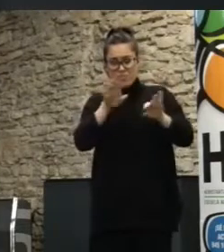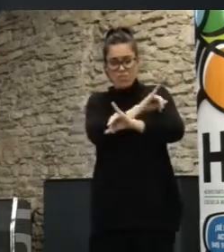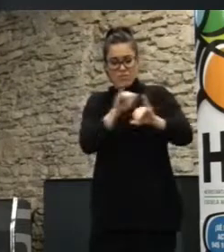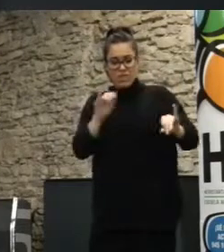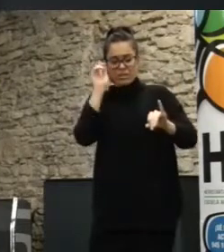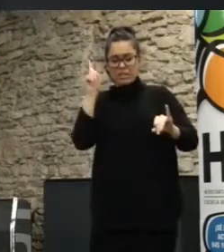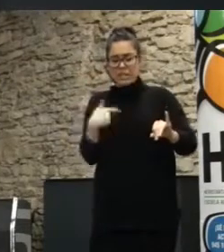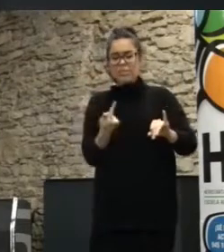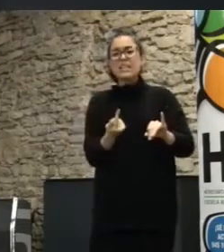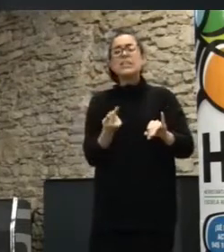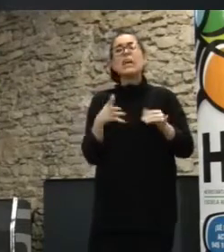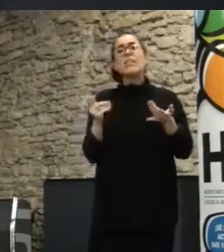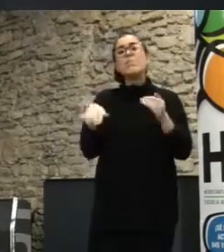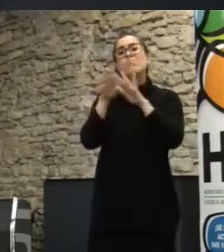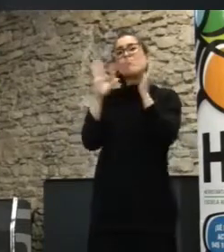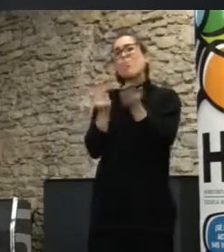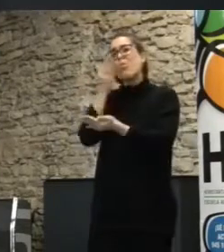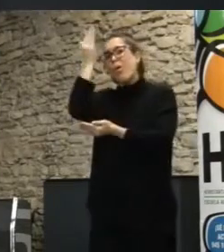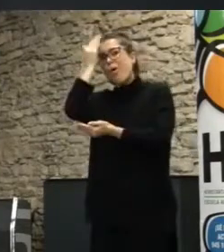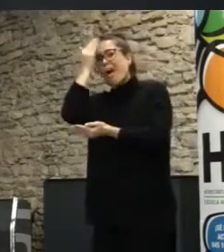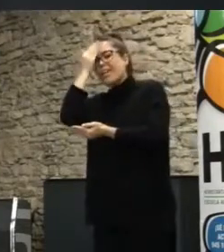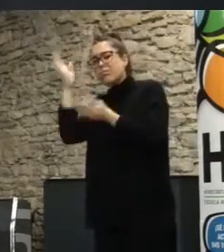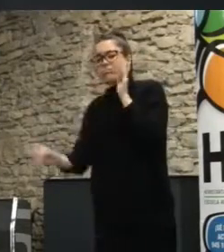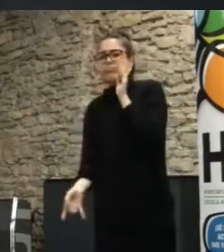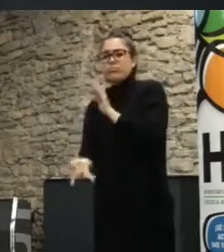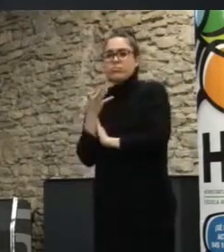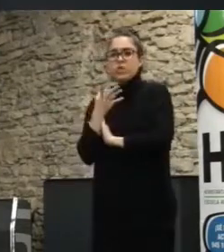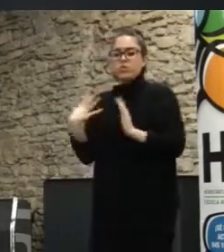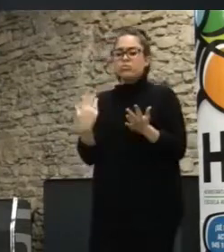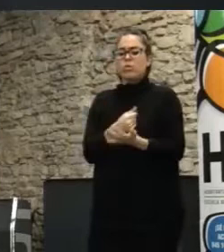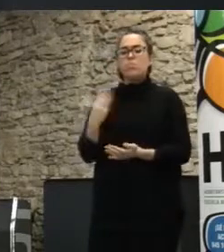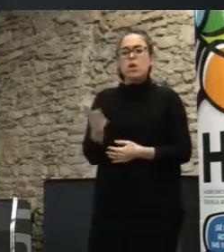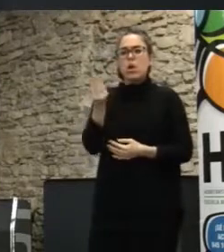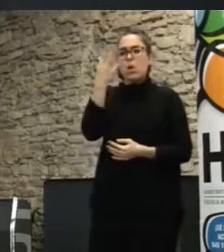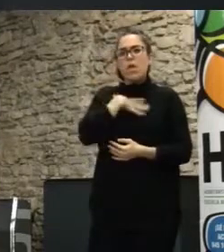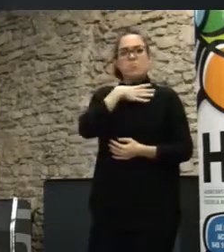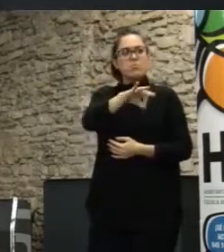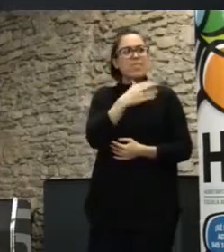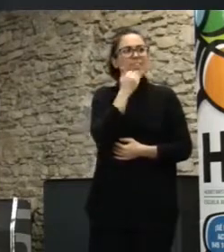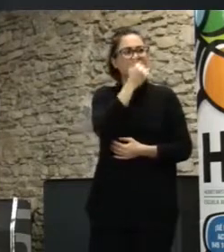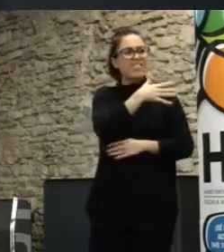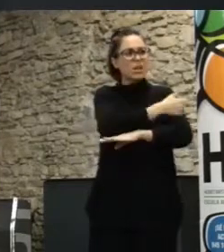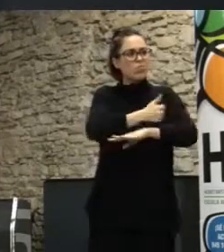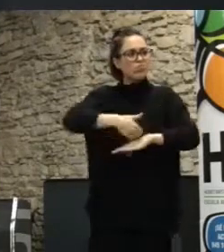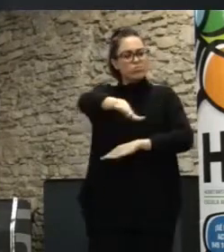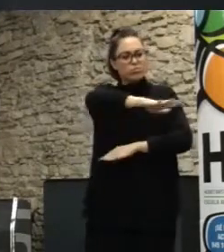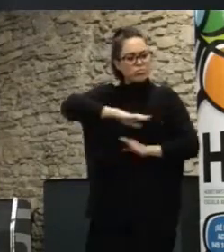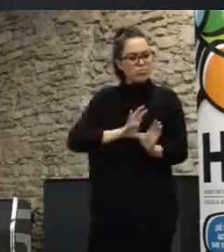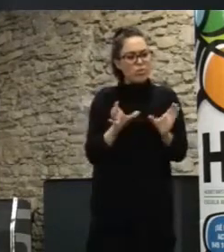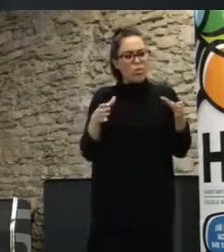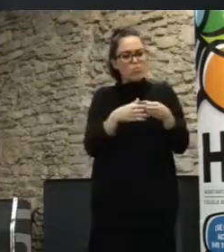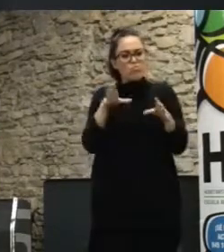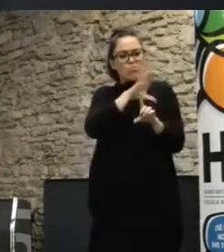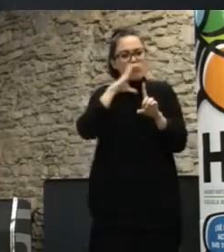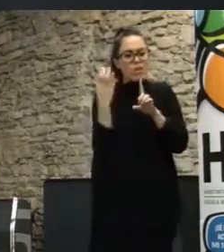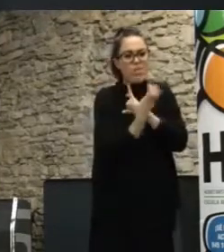mundo de la programación digital. Es algo que puede mejorarse en tiempo real por la comunidad, por la inteligencia colectiva. Es algo que nunca tiene